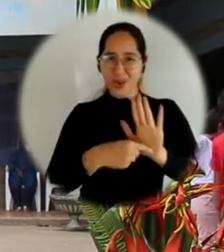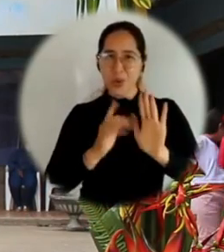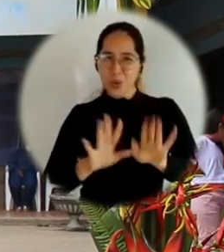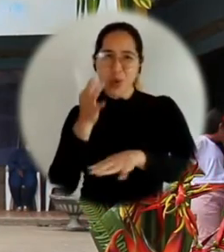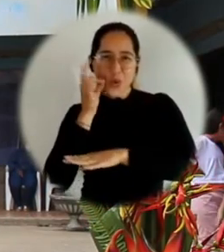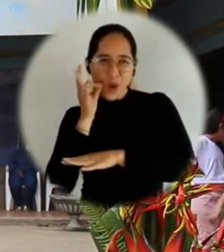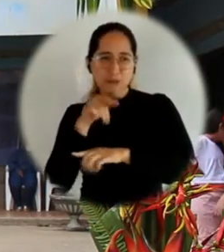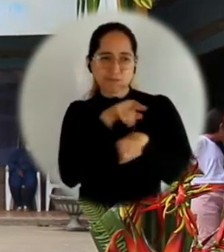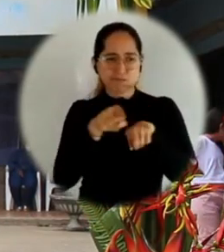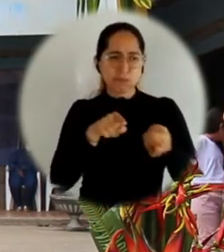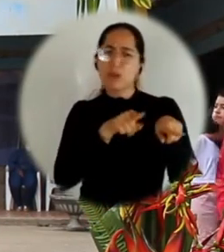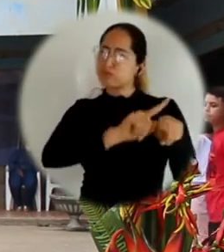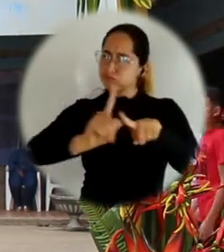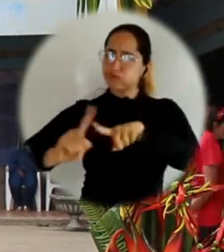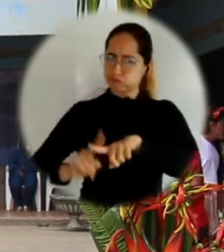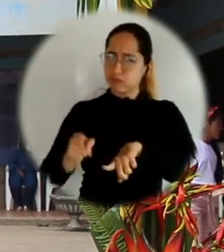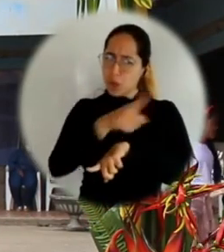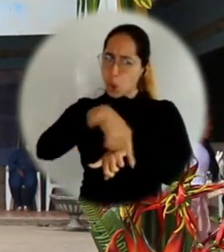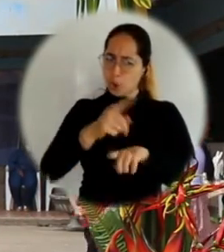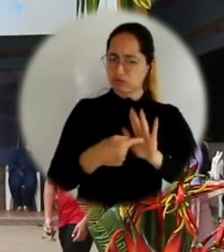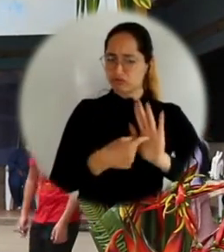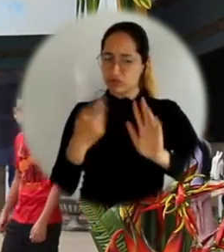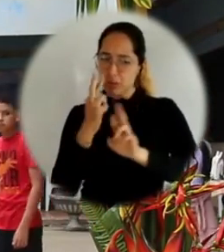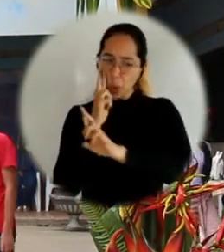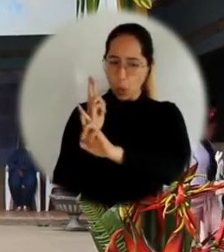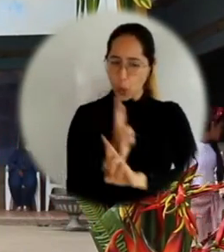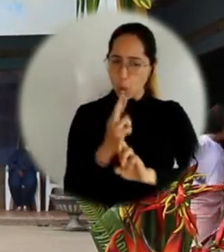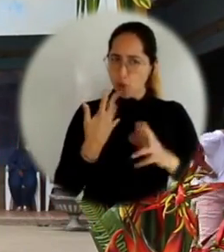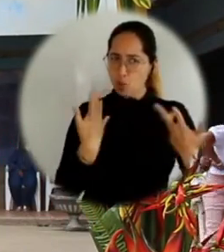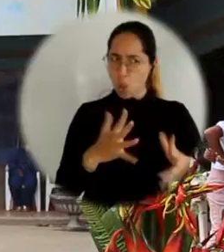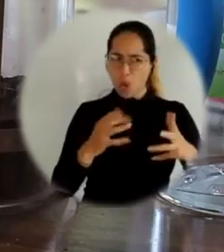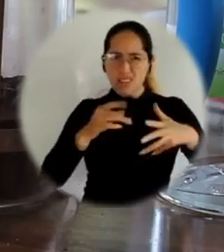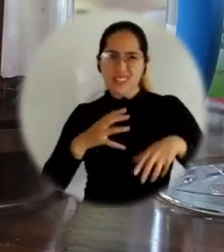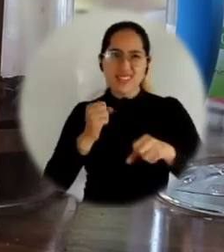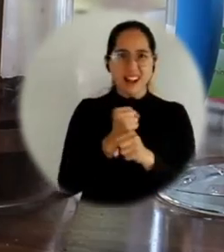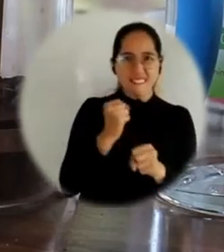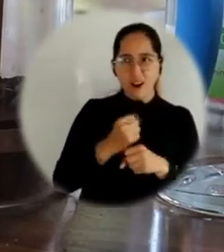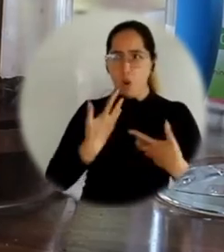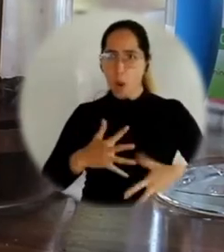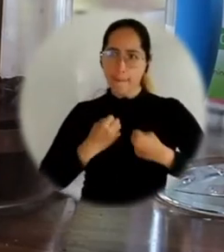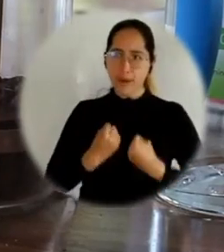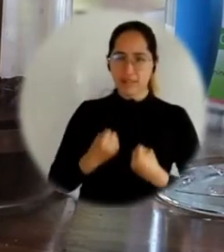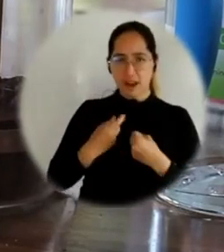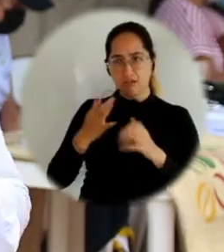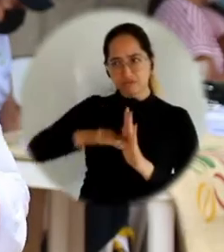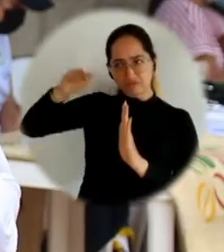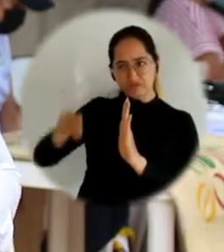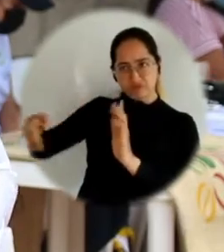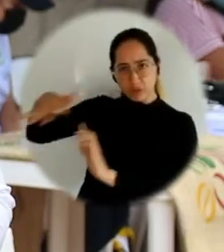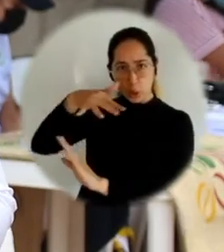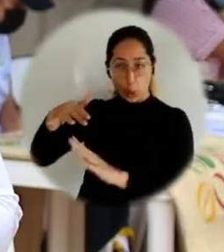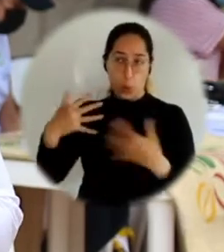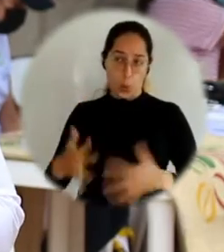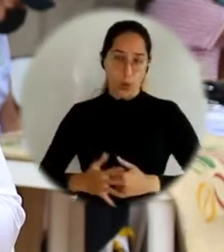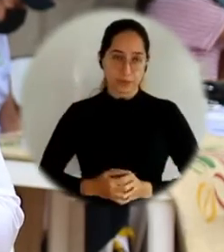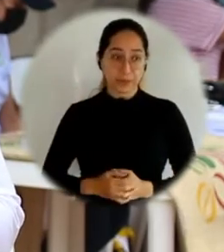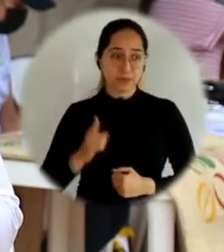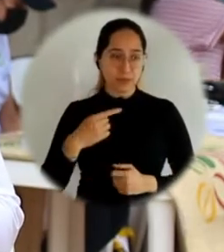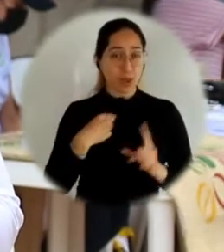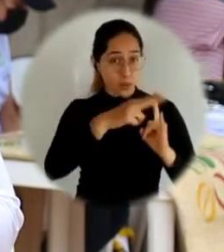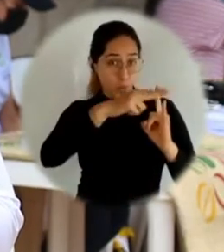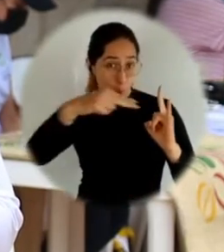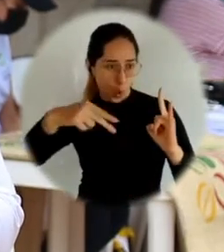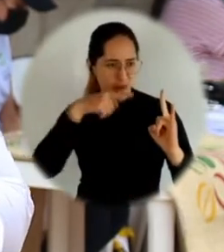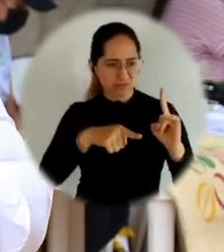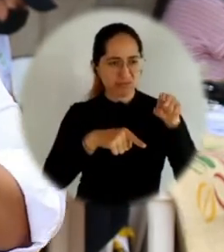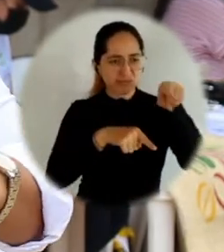y eso hace que le den un reconocimiento más a la Sierra Nevada de Santa Marta. Hace presencia la Universidad